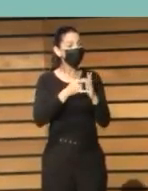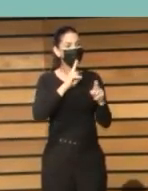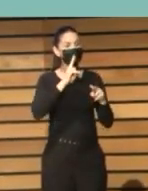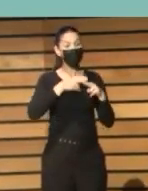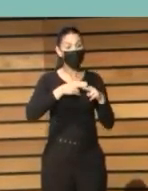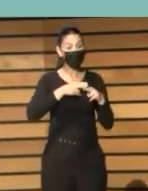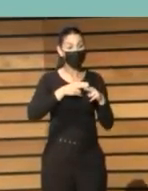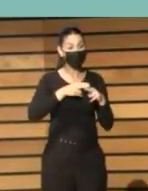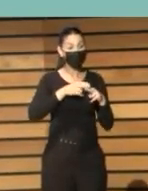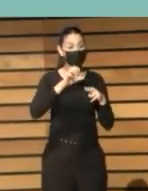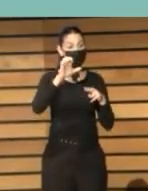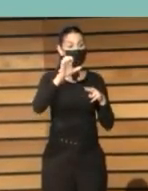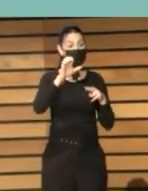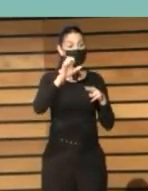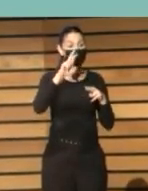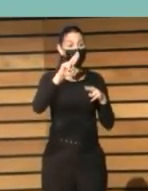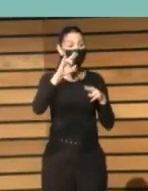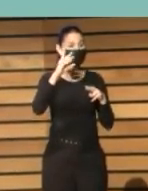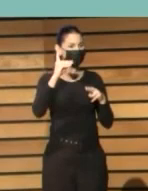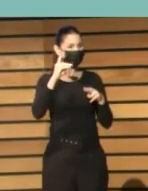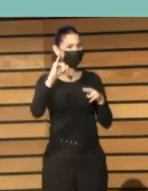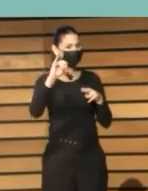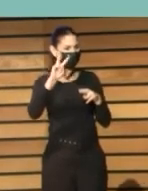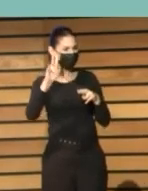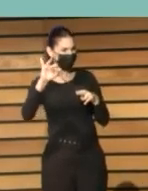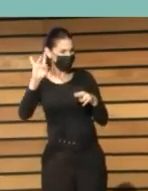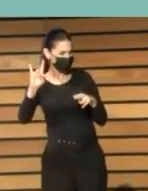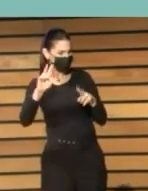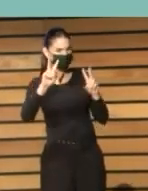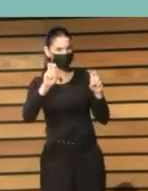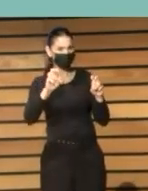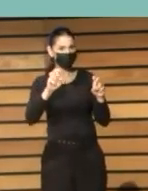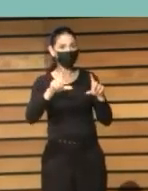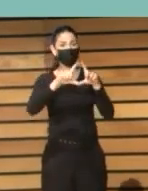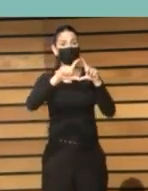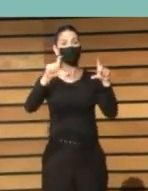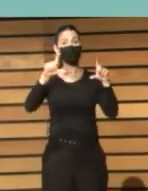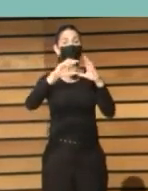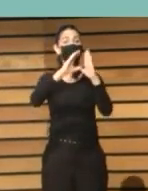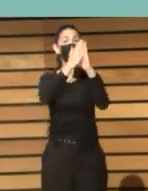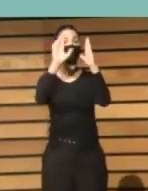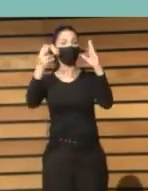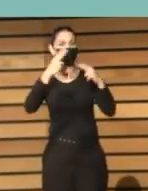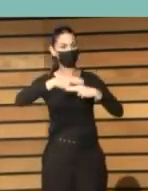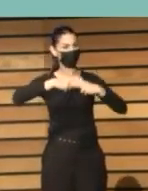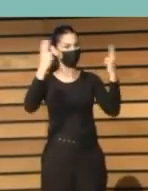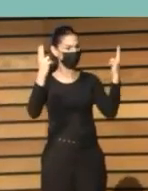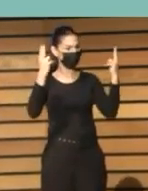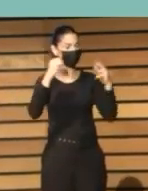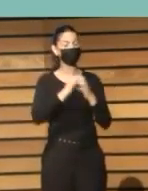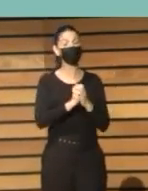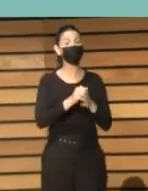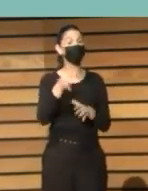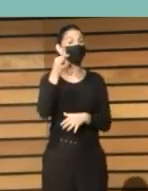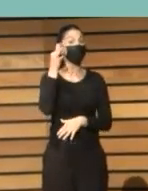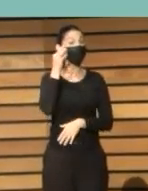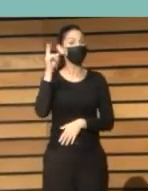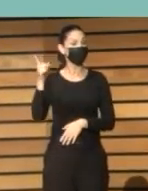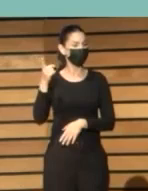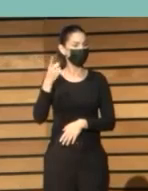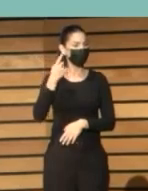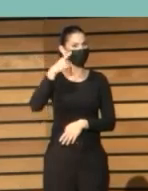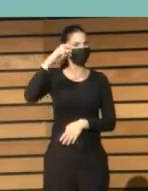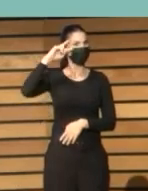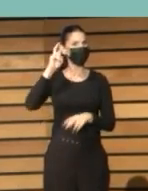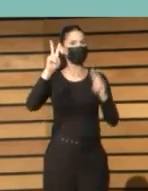implantar espacios de ciudadanía digital en las bibliotecas públicas. Y por su parte, Gemma, como experta en la